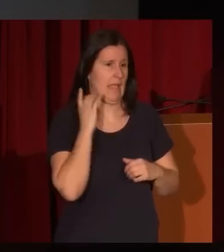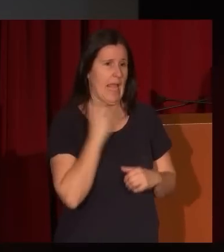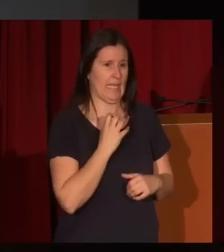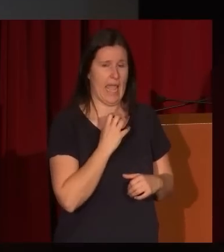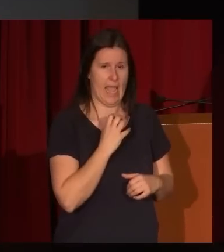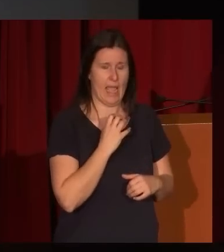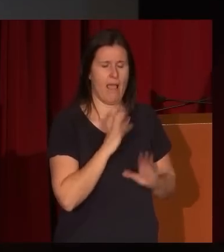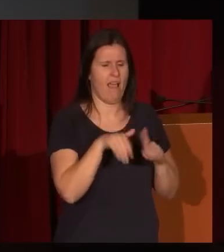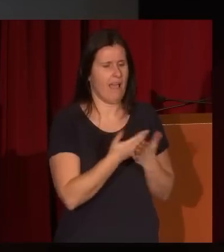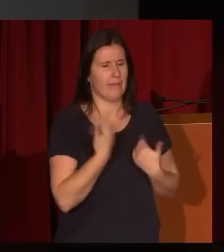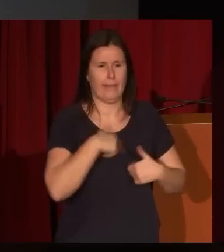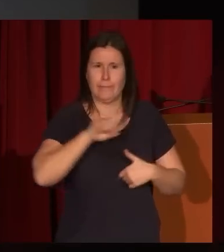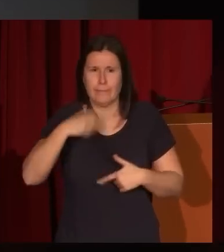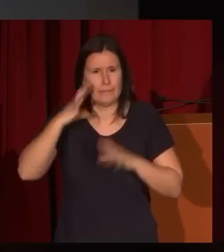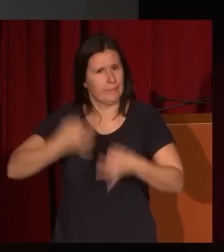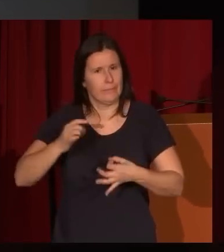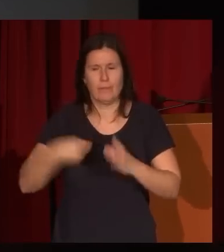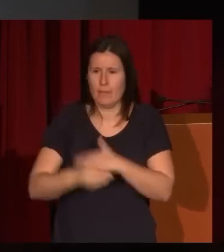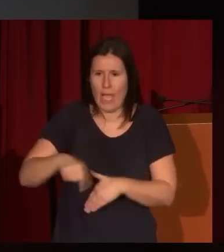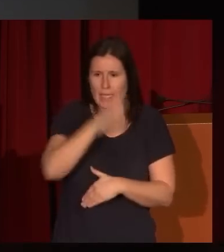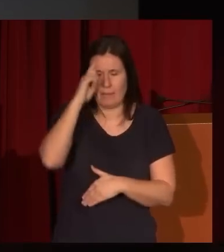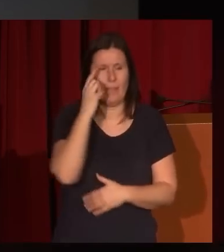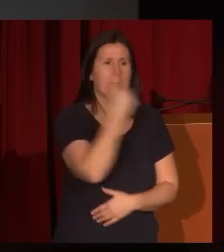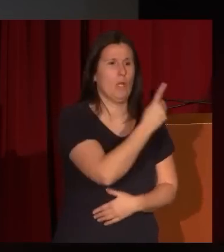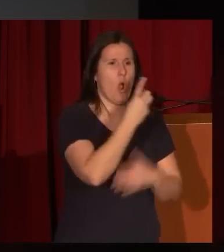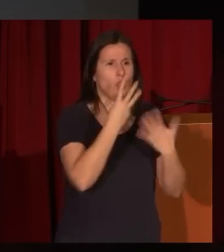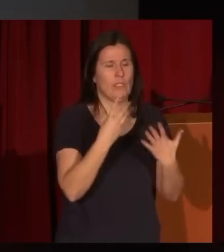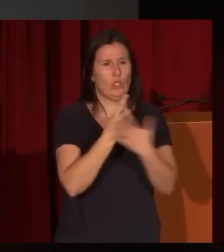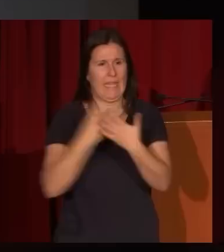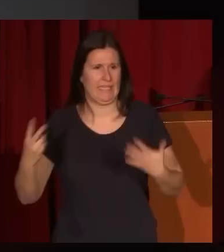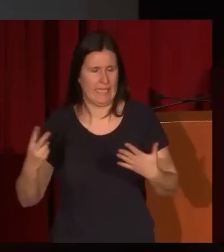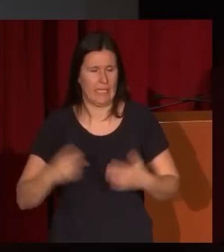confirmó que había nacido en Madrid en 1817.